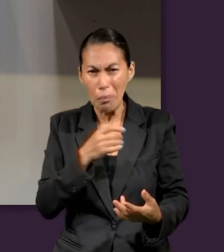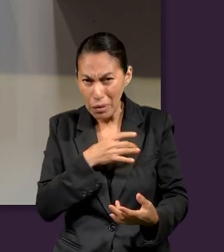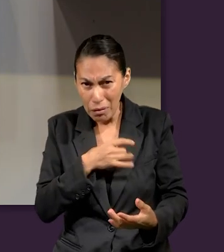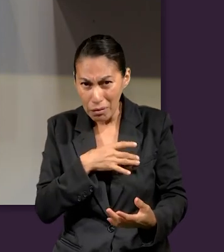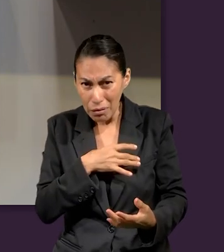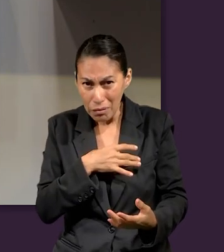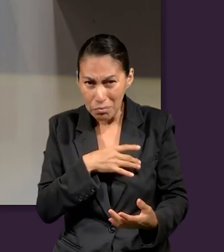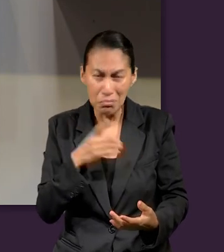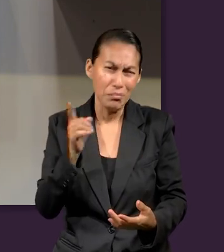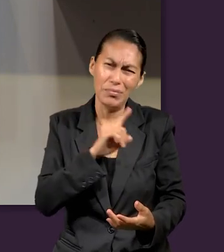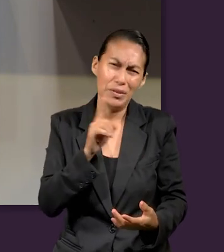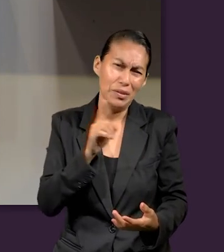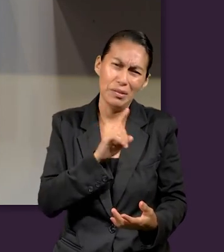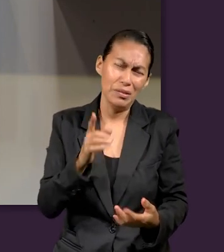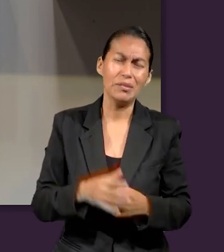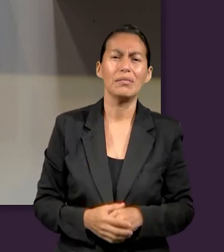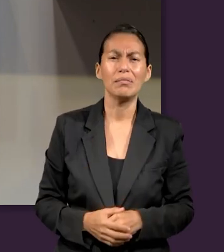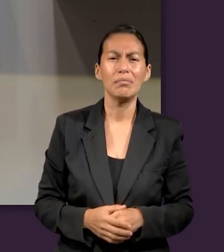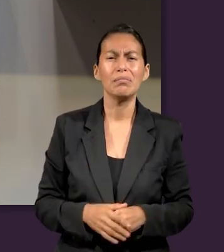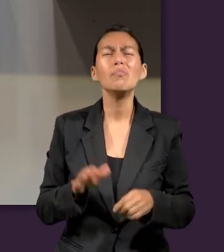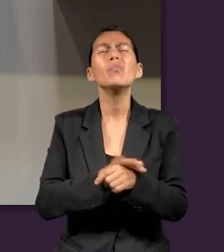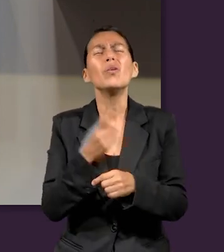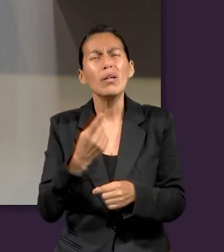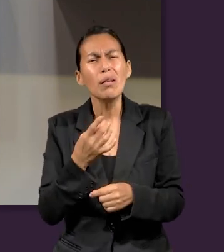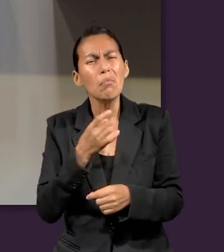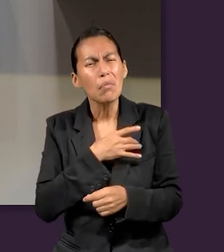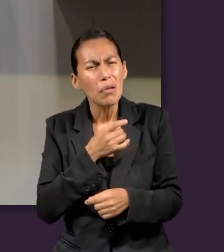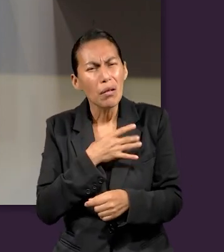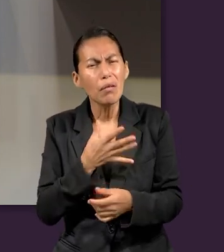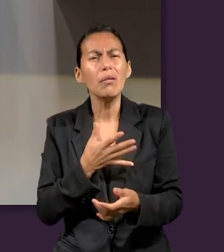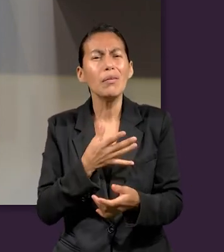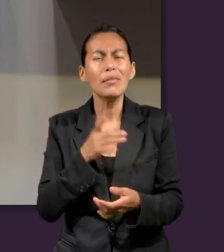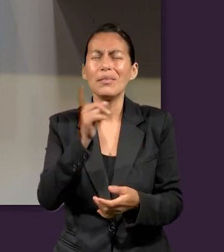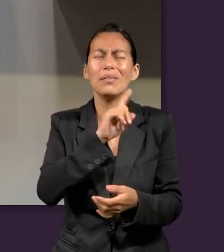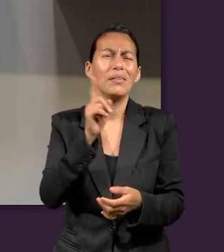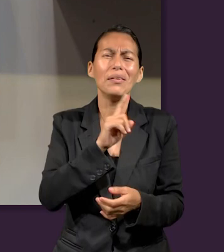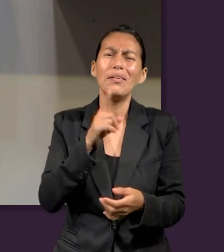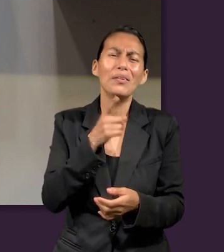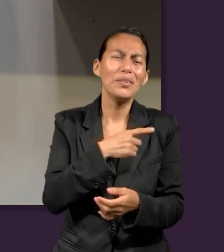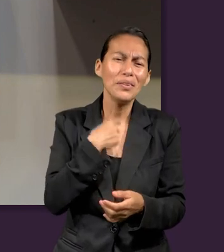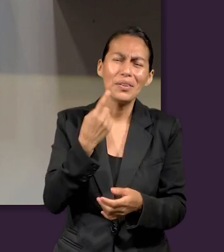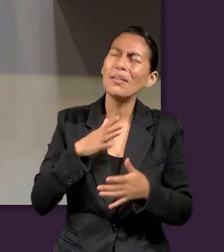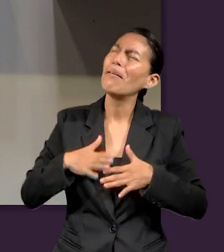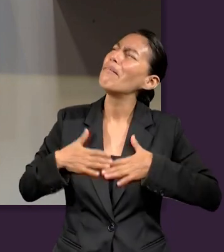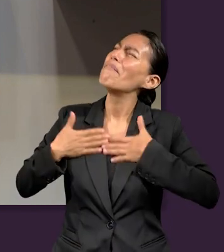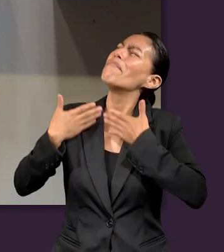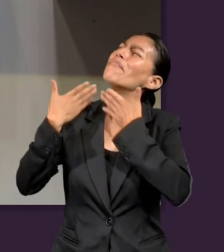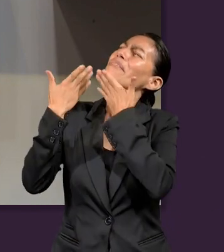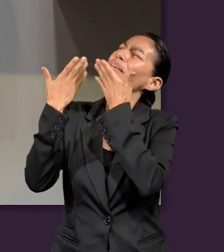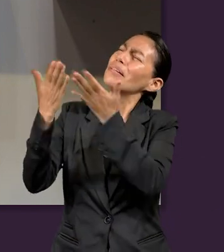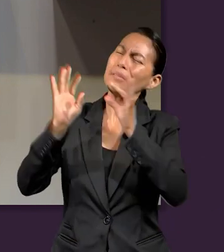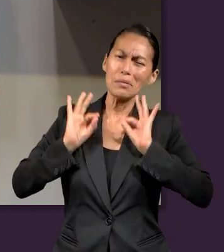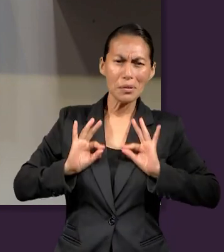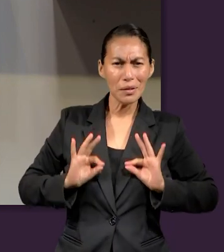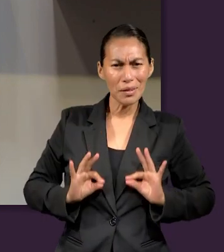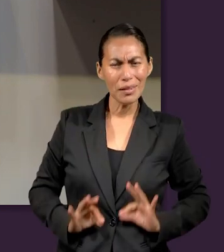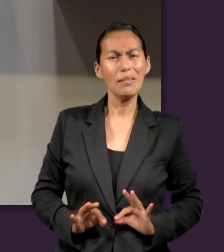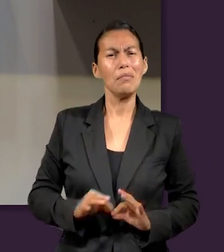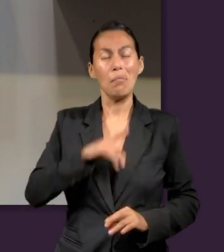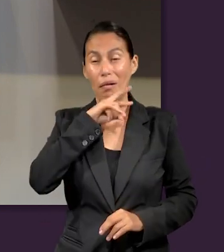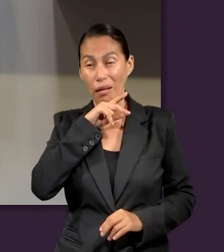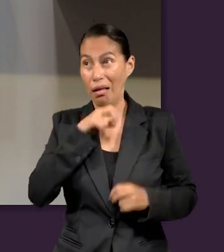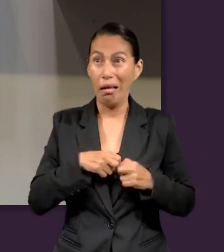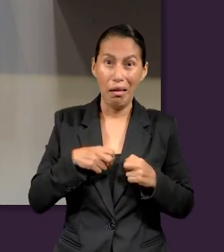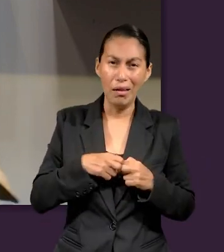está viendo en esta hora, un chico que nos está viendo? Cualquier persona que esté viendo este programa, ¿por qué tiene que tener miedo? Y si tenemos que tener confianza en el